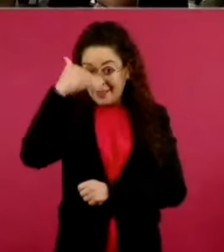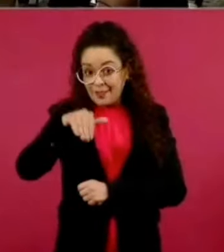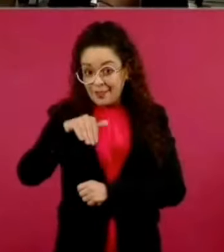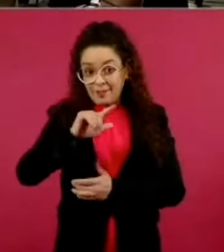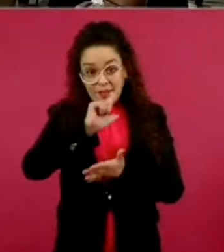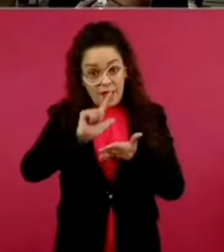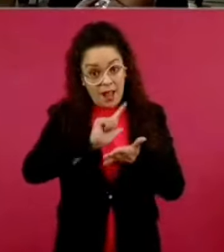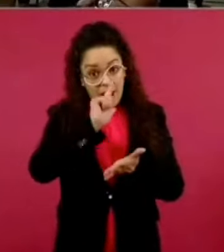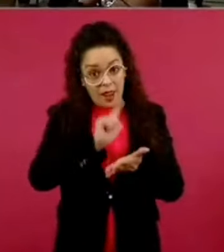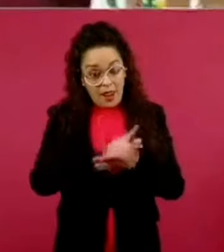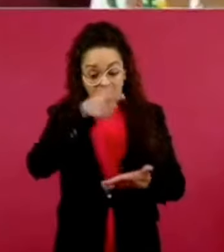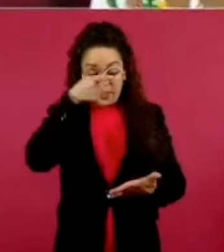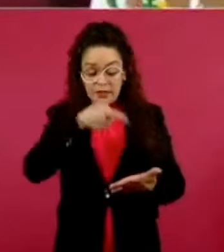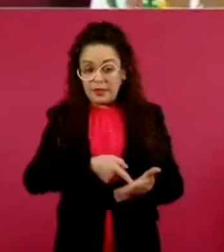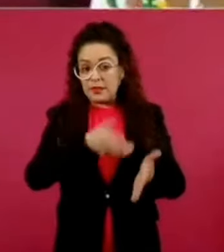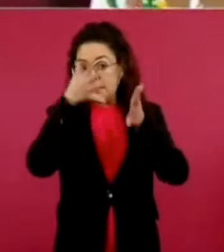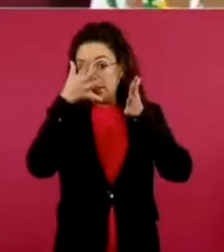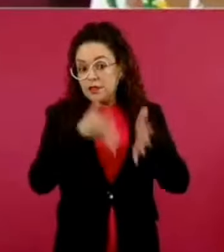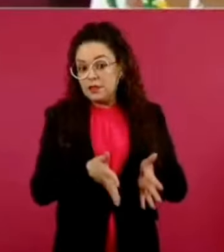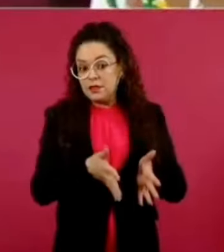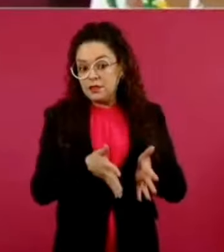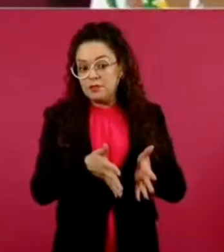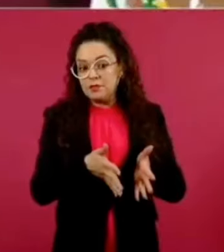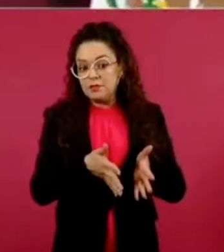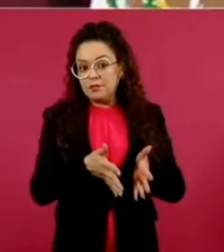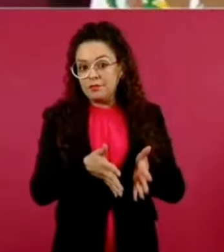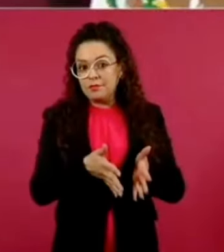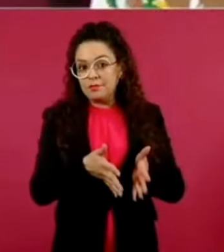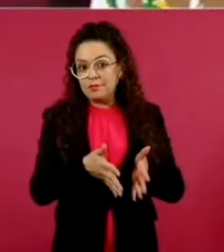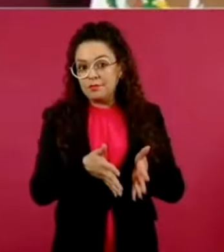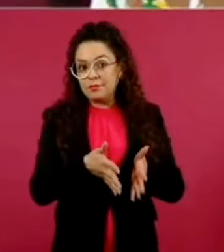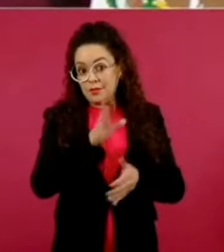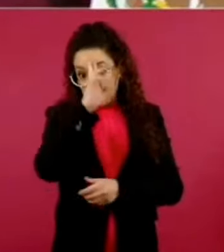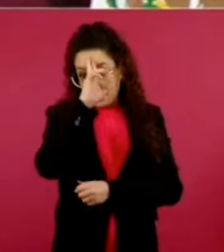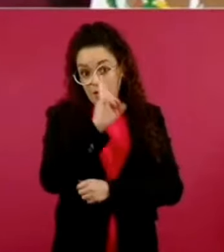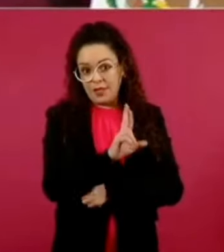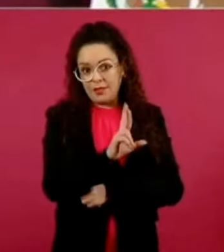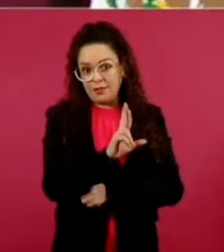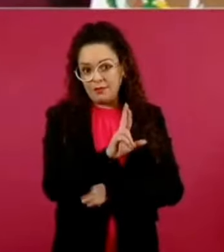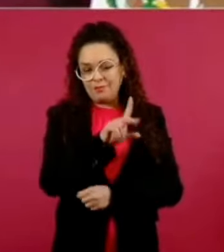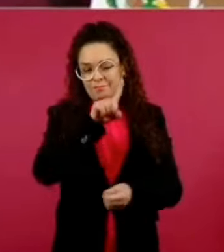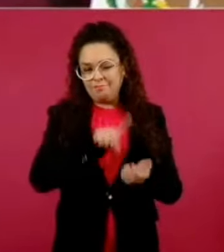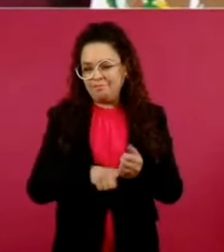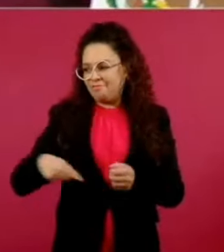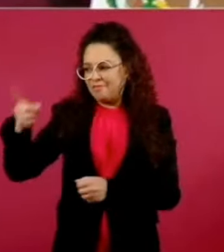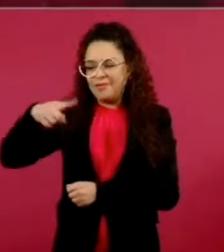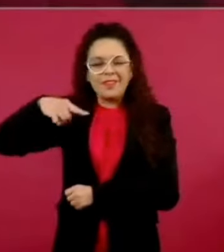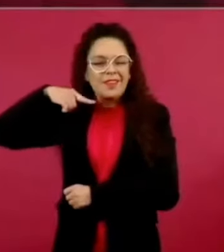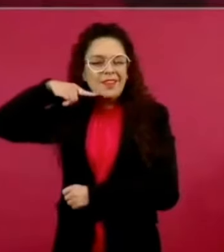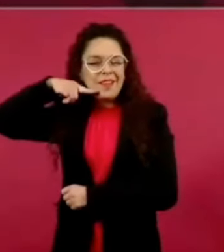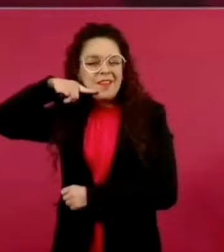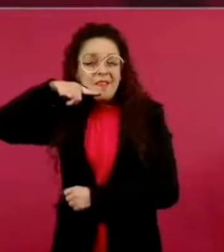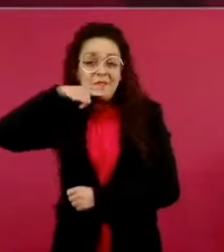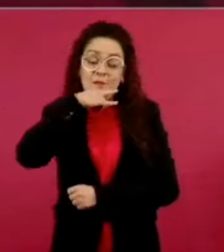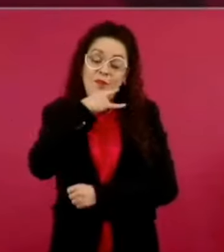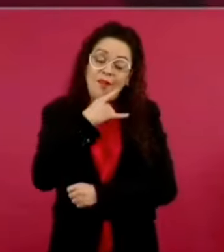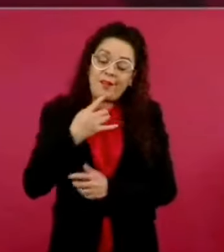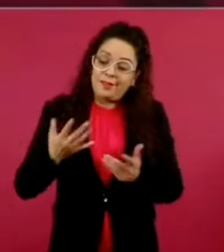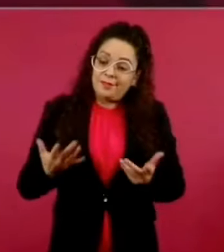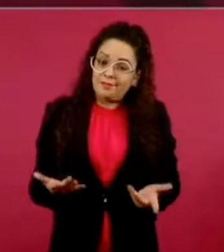ley, para los hipócritas, desde luego, la ley es la ley.